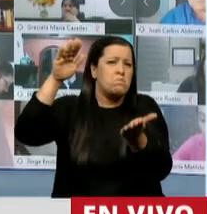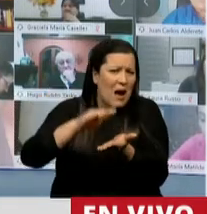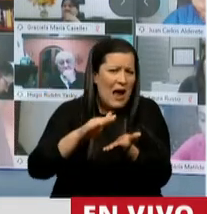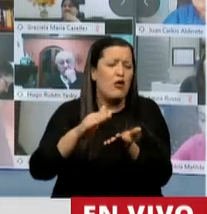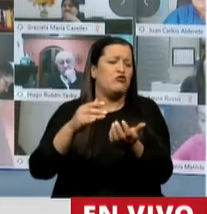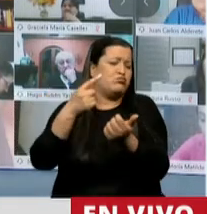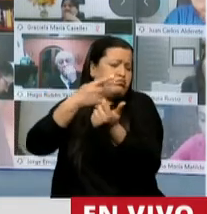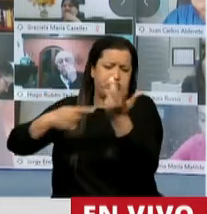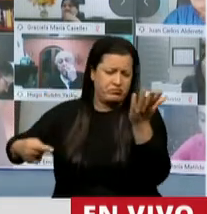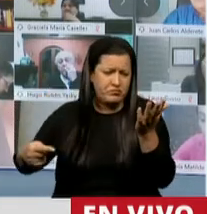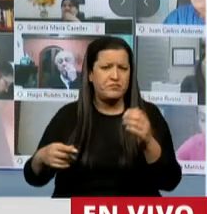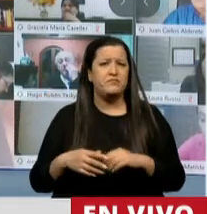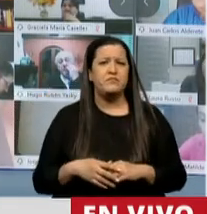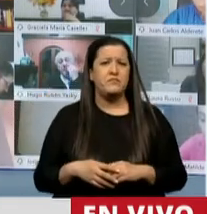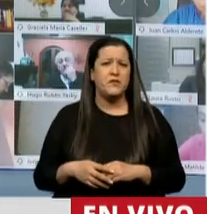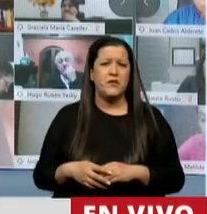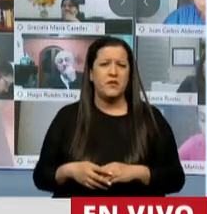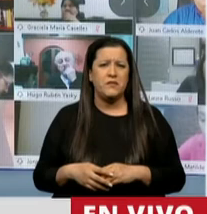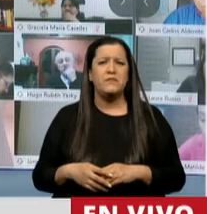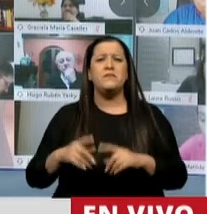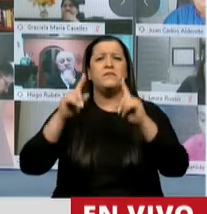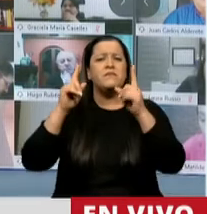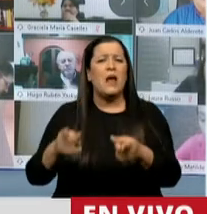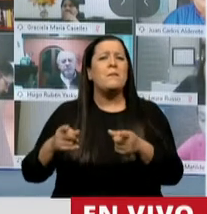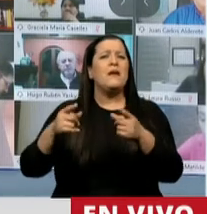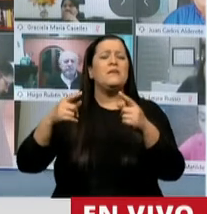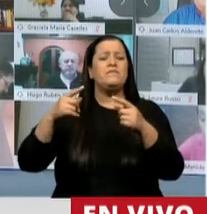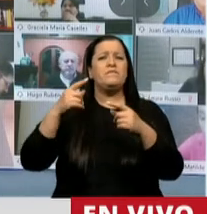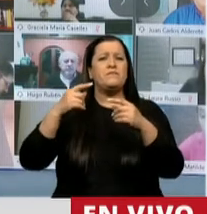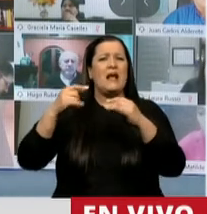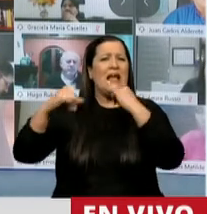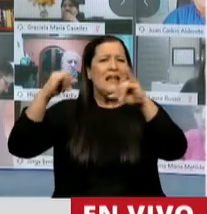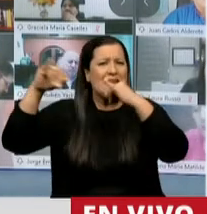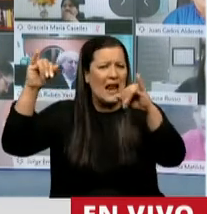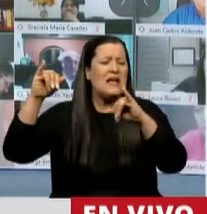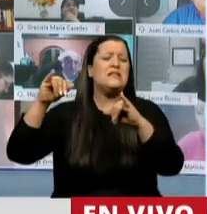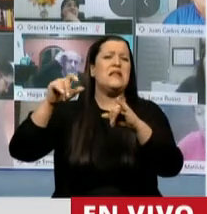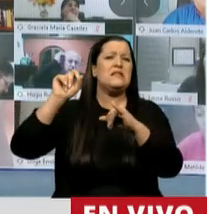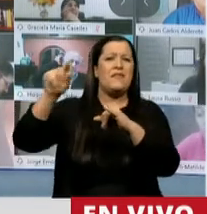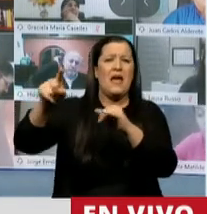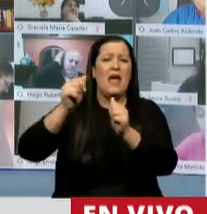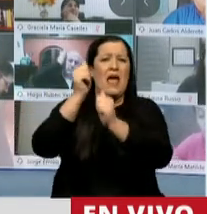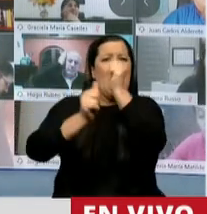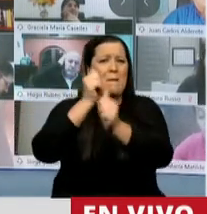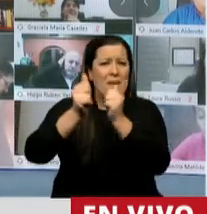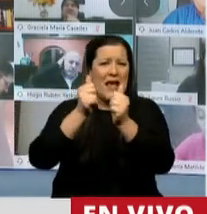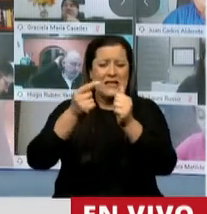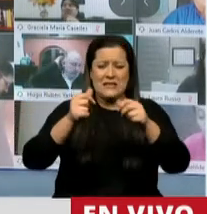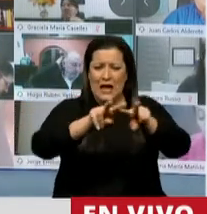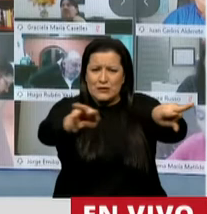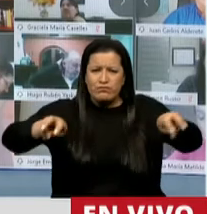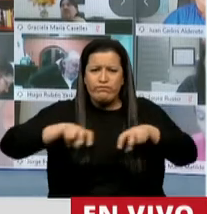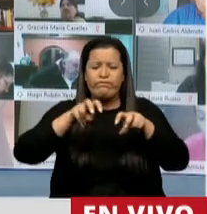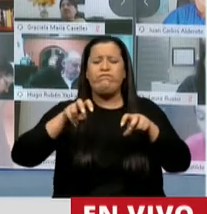efectivamente actividades también limita la cantidad de intereses netos que una empresa pueda deducir de sus ingresos